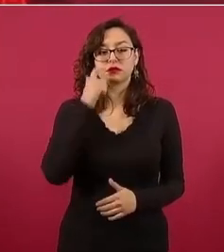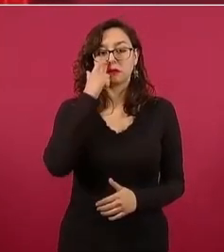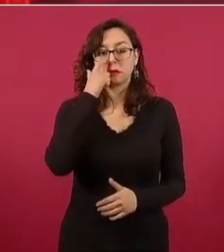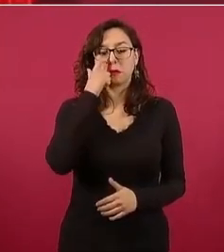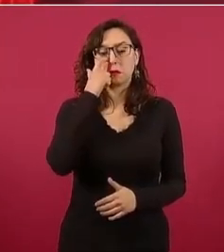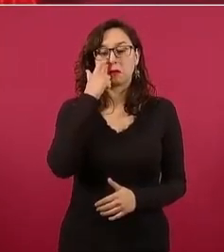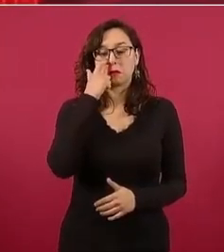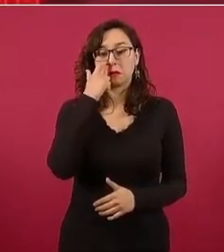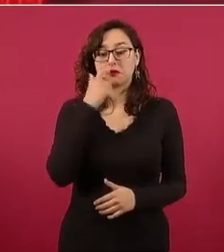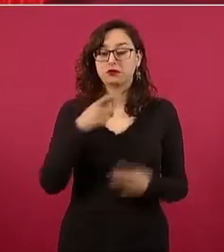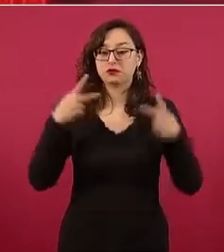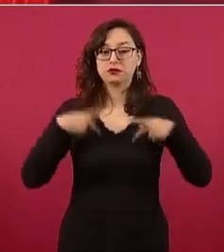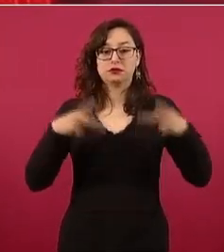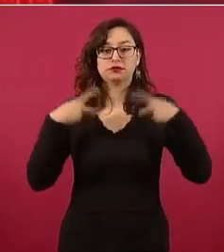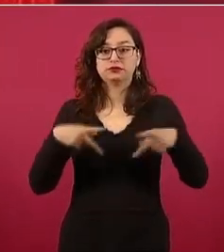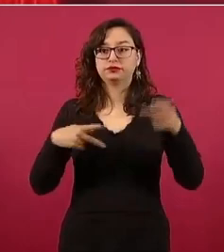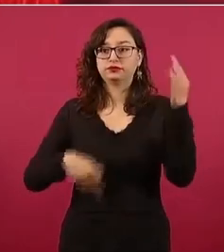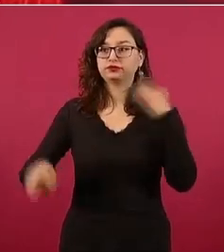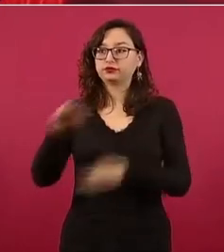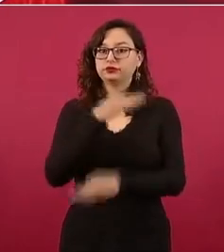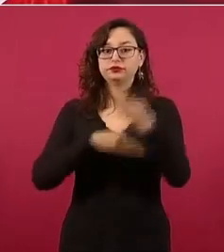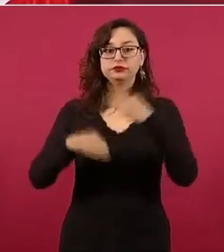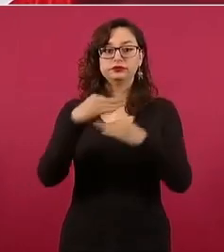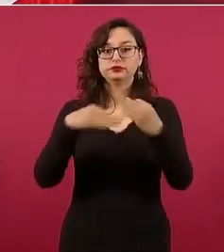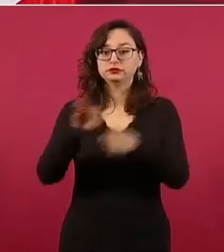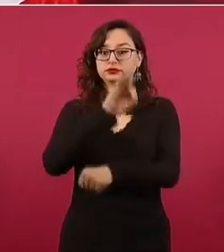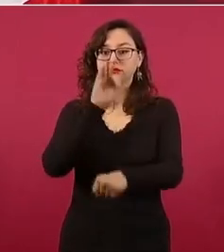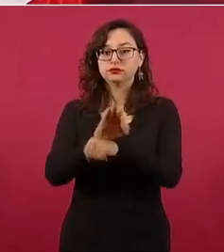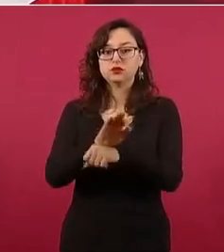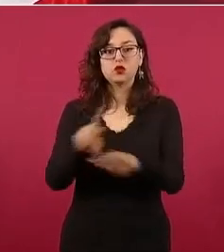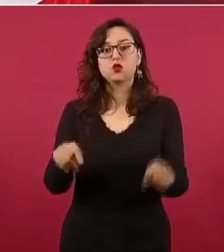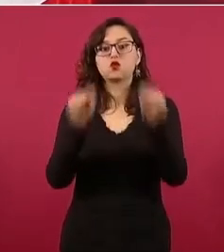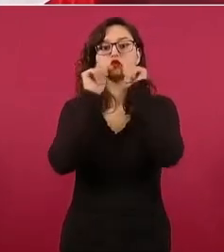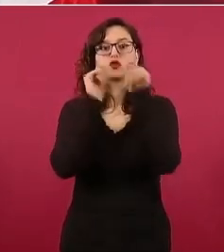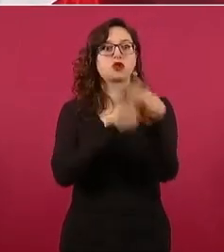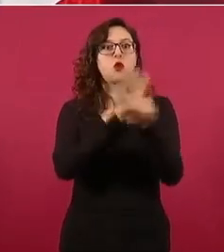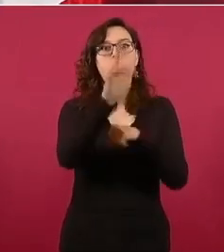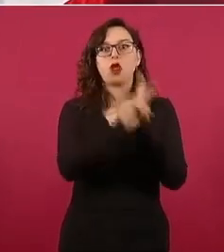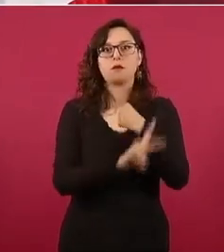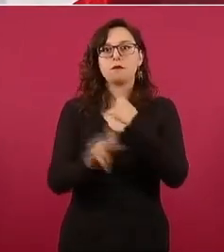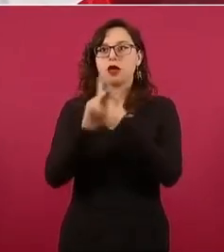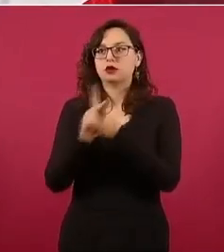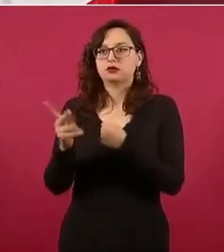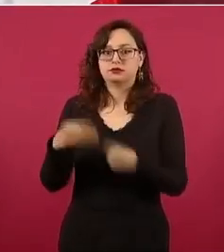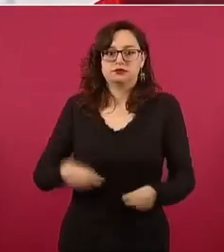protegerlos, sean mexicanos o sean extranjeros.